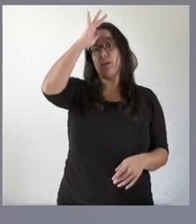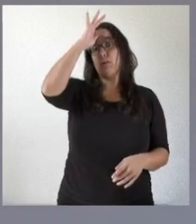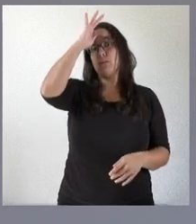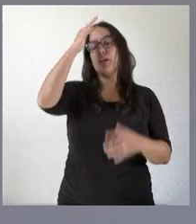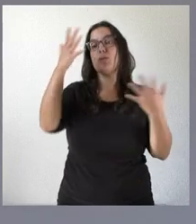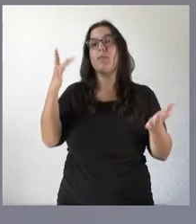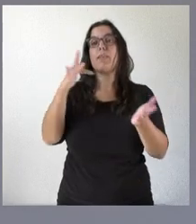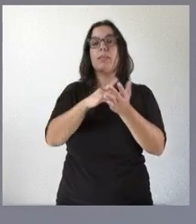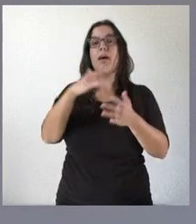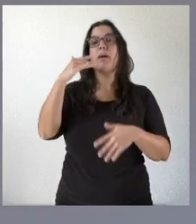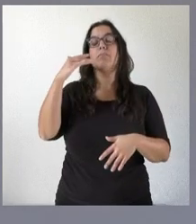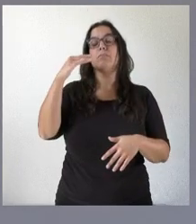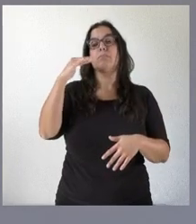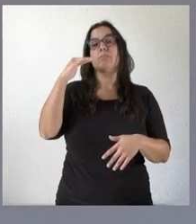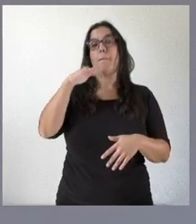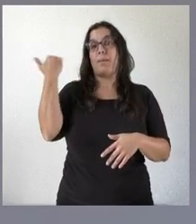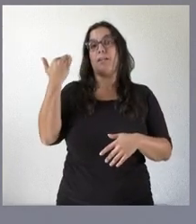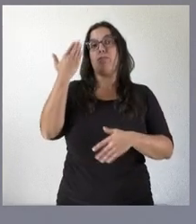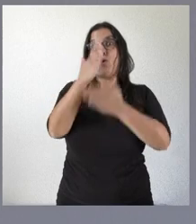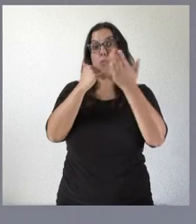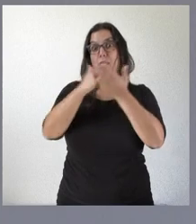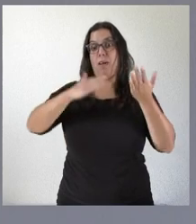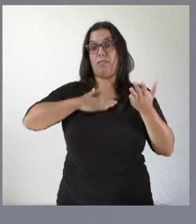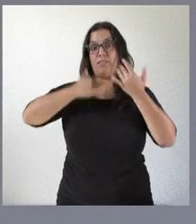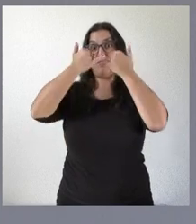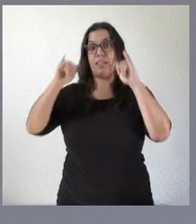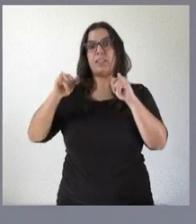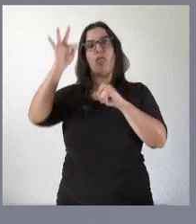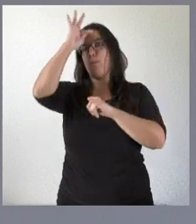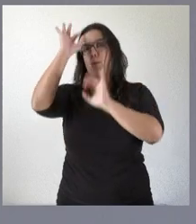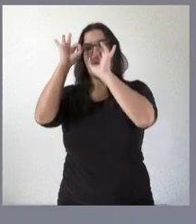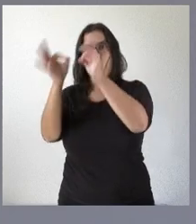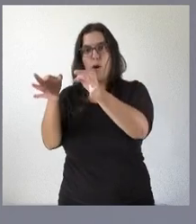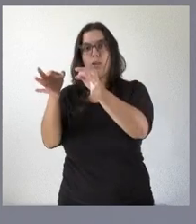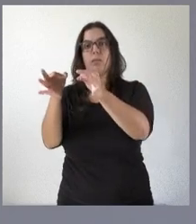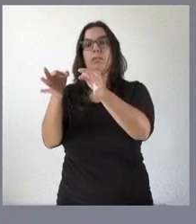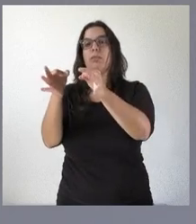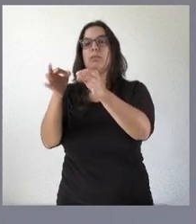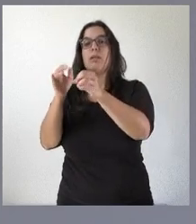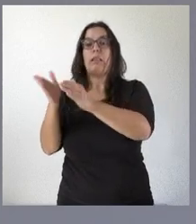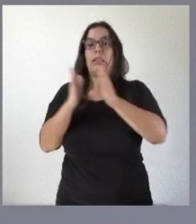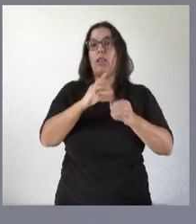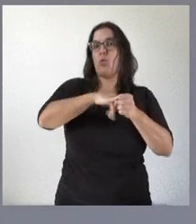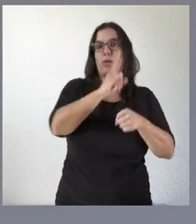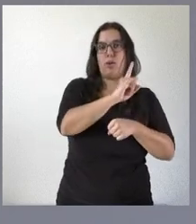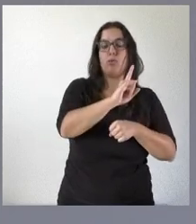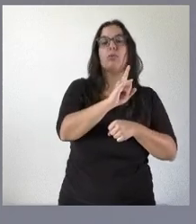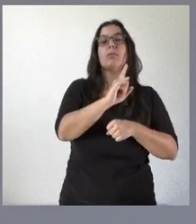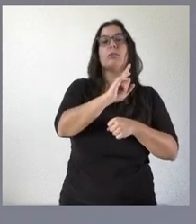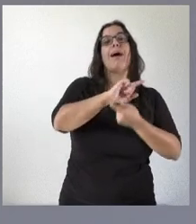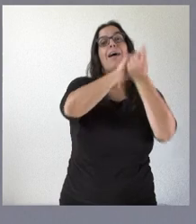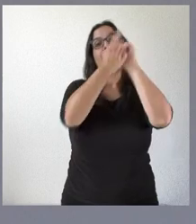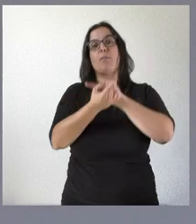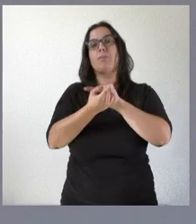la comunidad será el domingo. Lo que se hace es establecer el día 25 de julio como día festivo y como